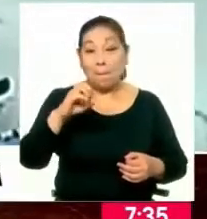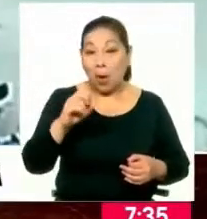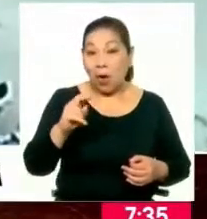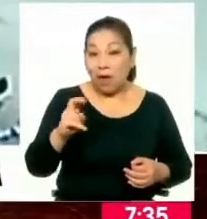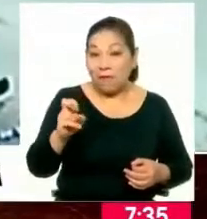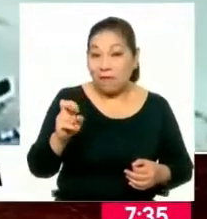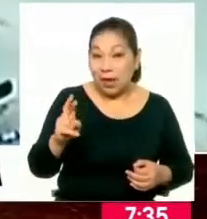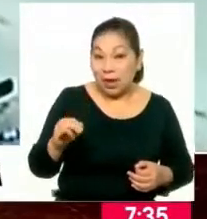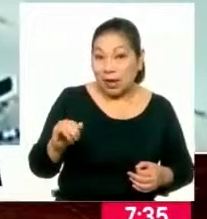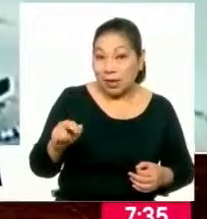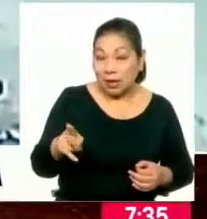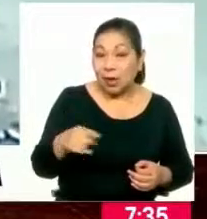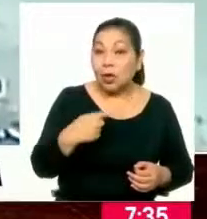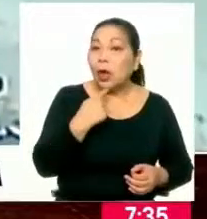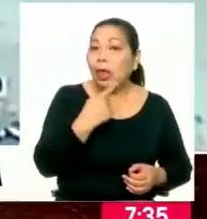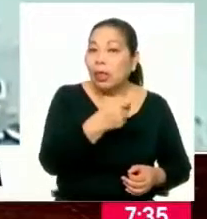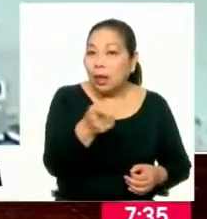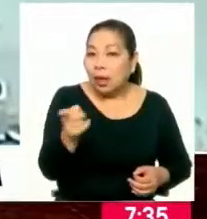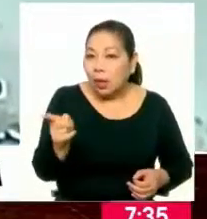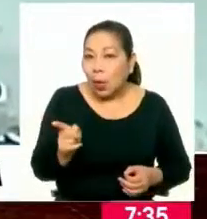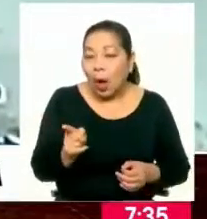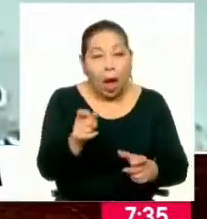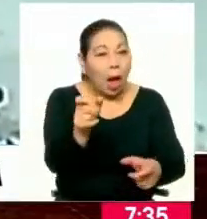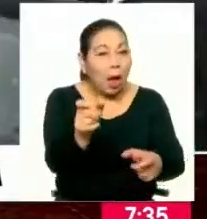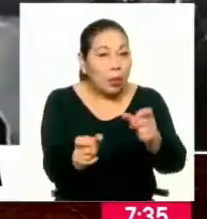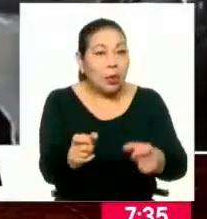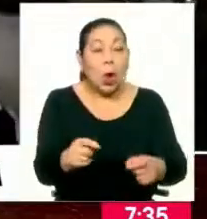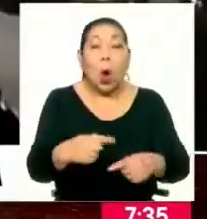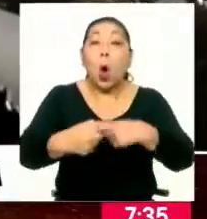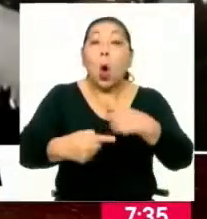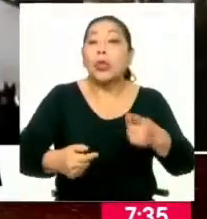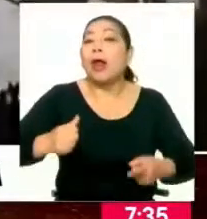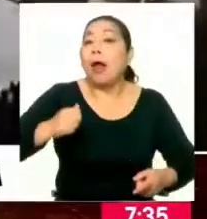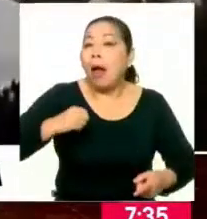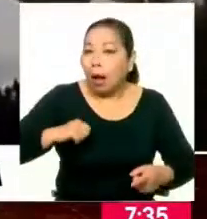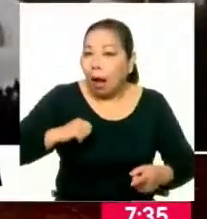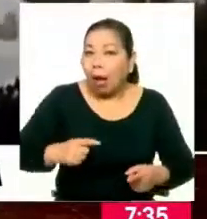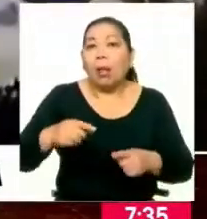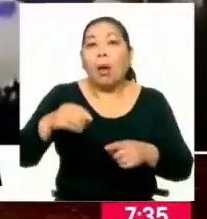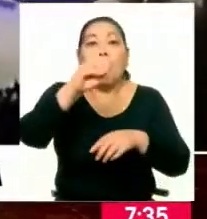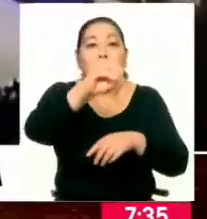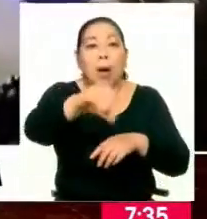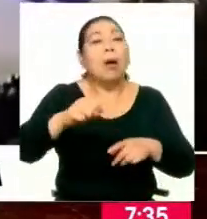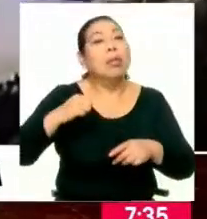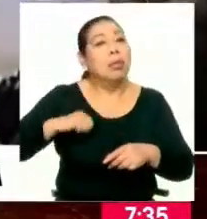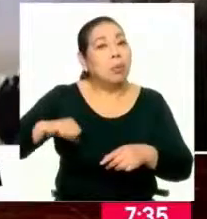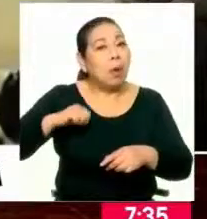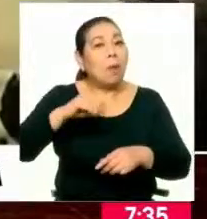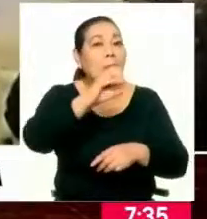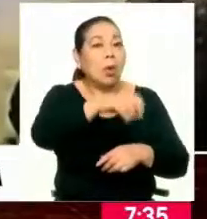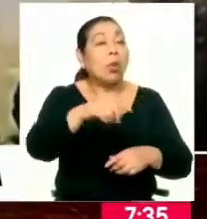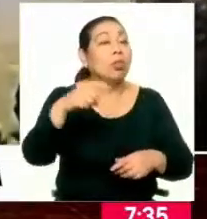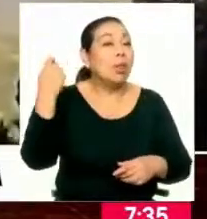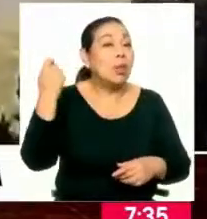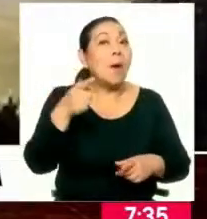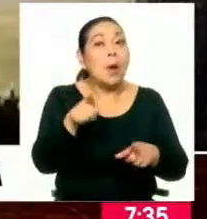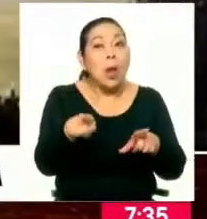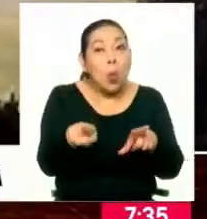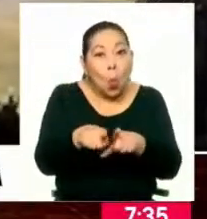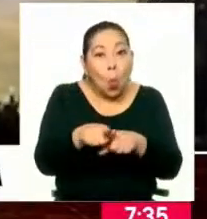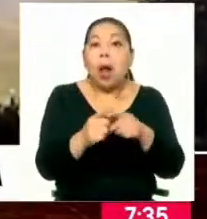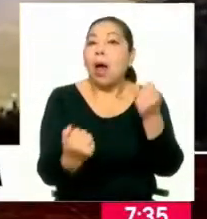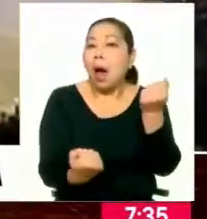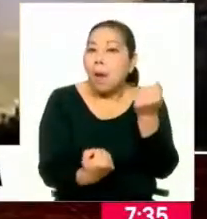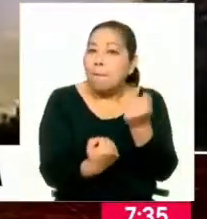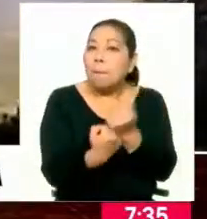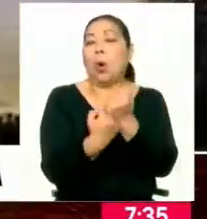Larco. Entonces hago un llamado también a los demás alcaldes de las distintas municipalidades de la provincia de Trujillo para que apoyen